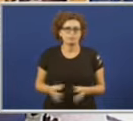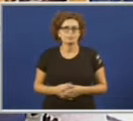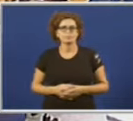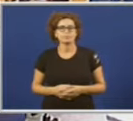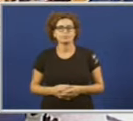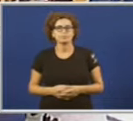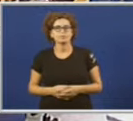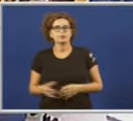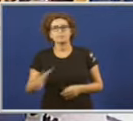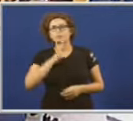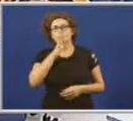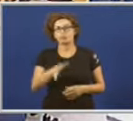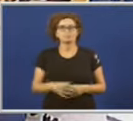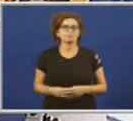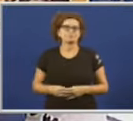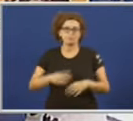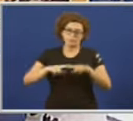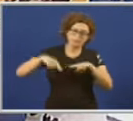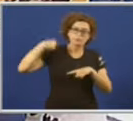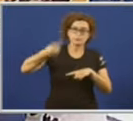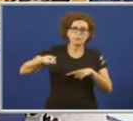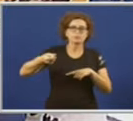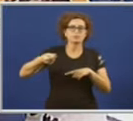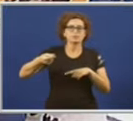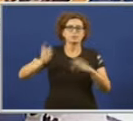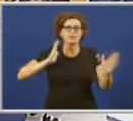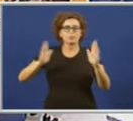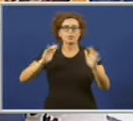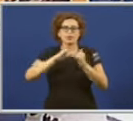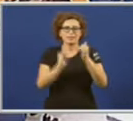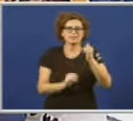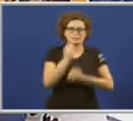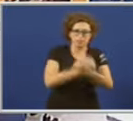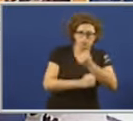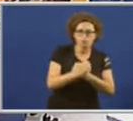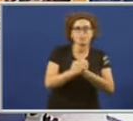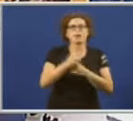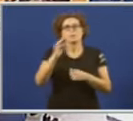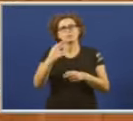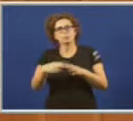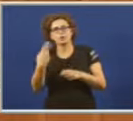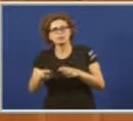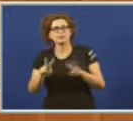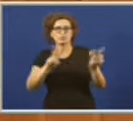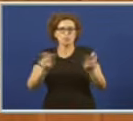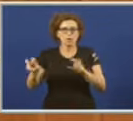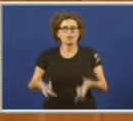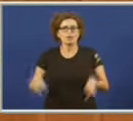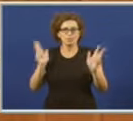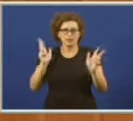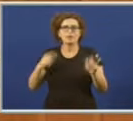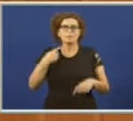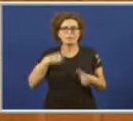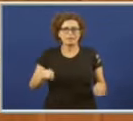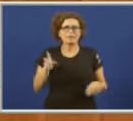Que despois dos golpes da crise económica e das políticas neoliberais, da perda de dereitos